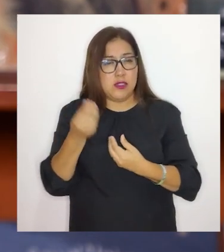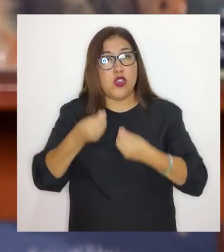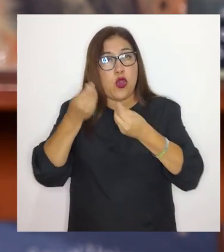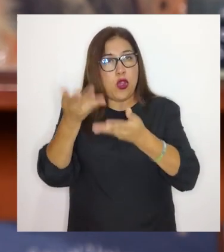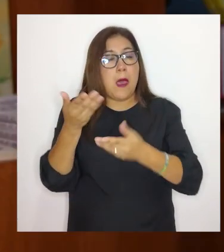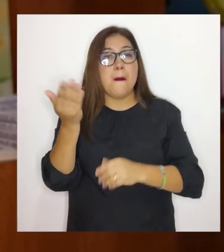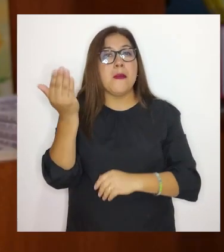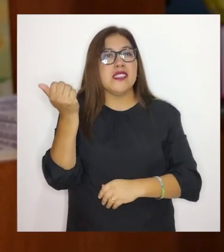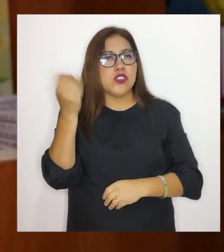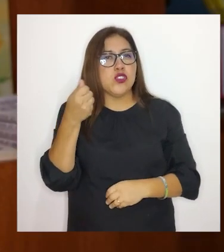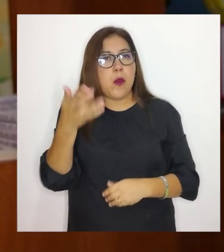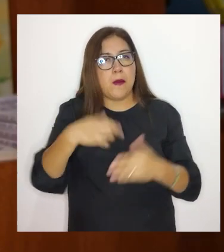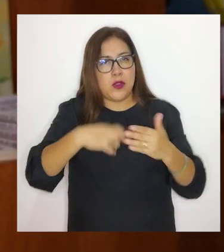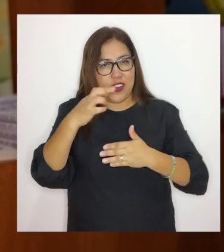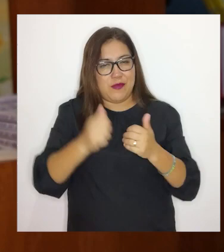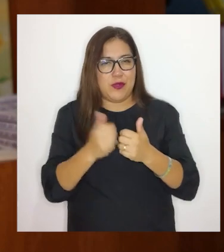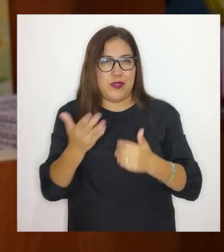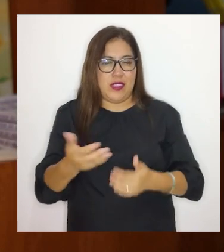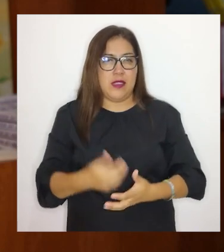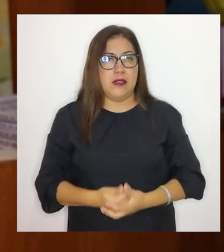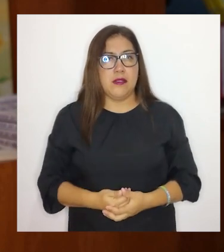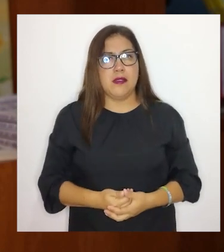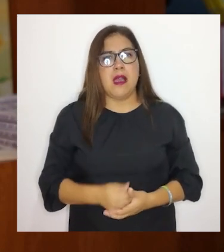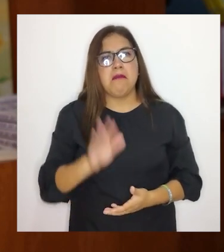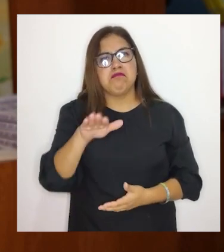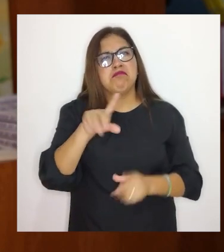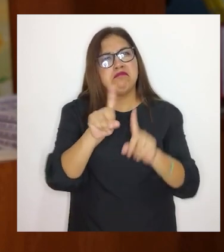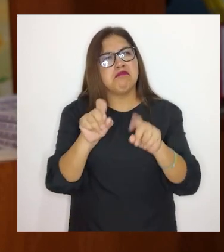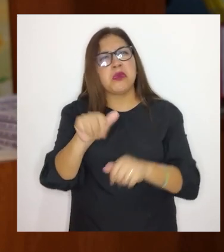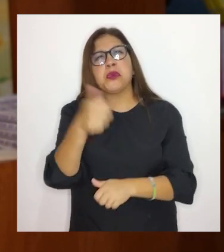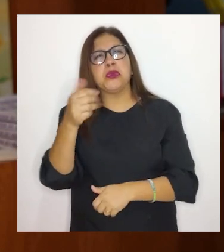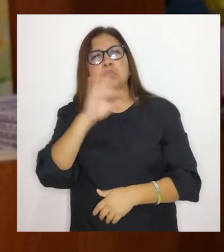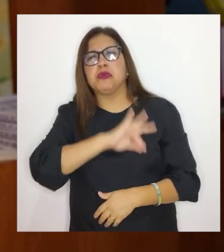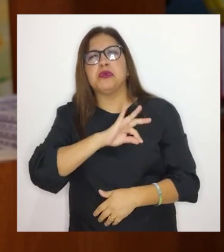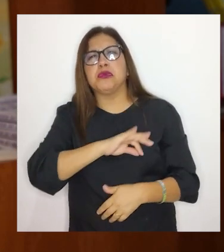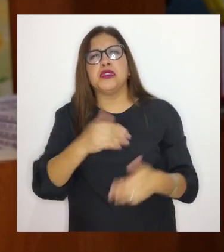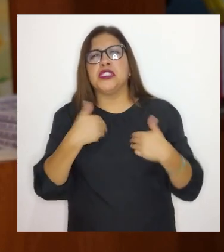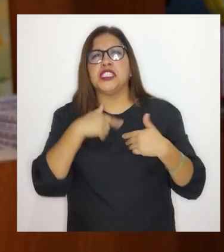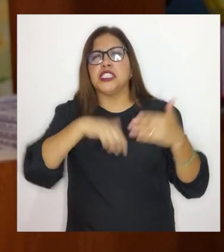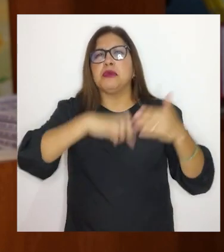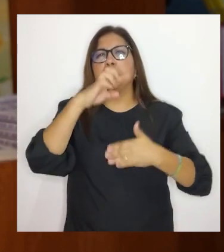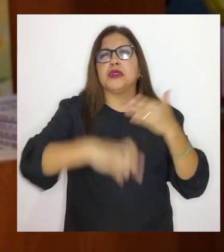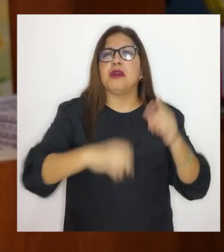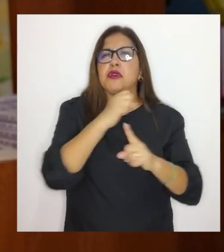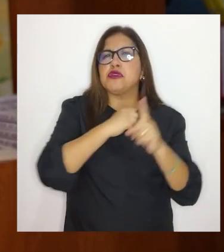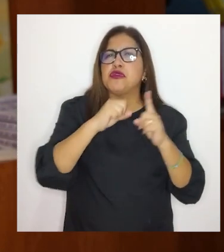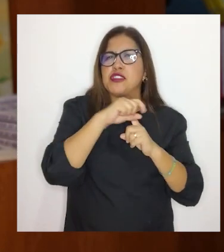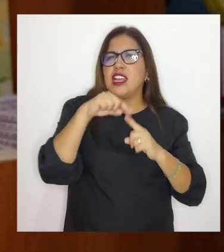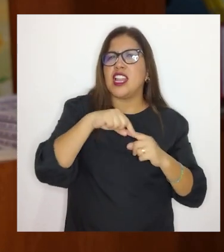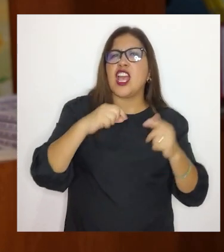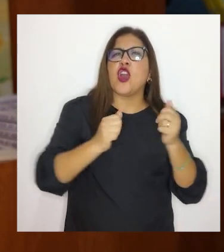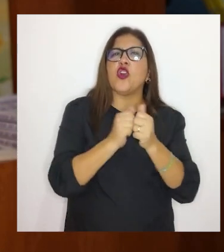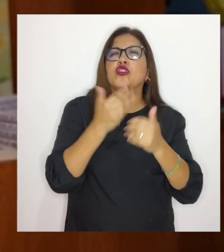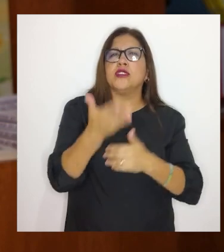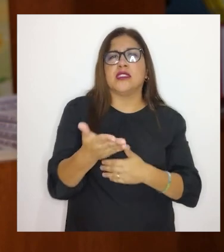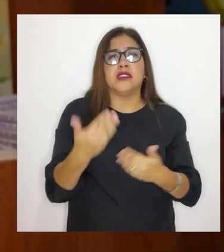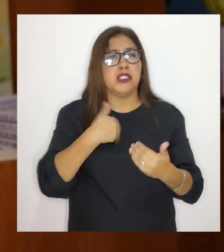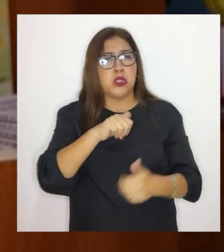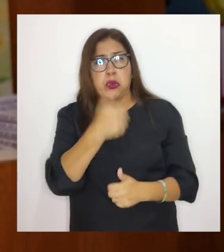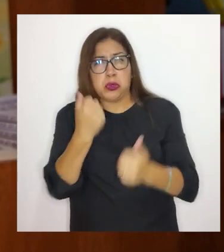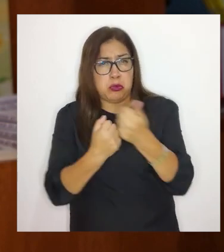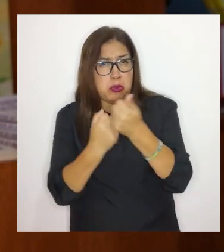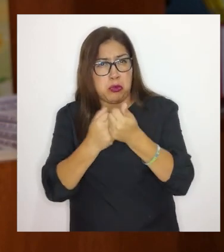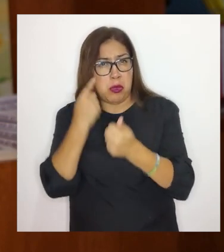del programa Contigo. ¿Qué otros beneficios brinda el programa Contigo? ¿Algún otro